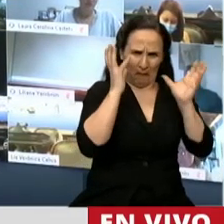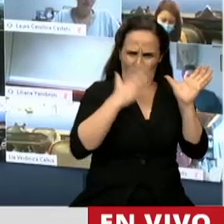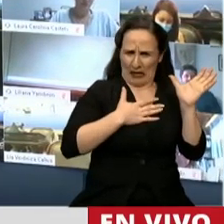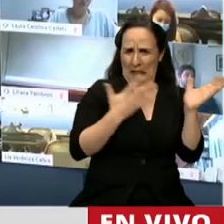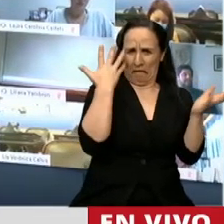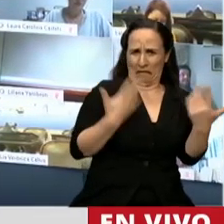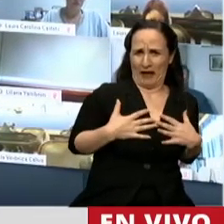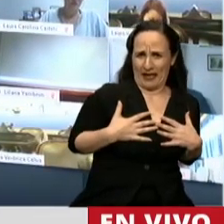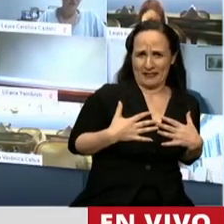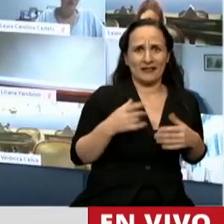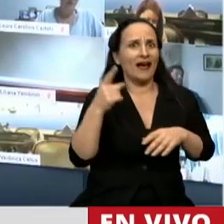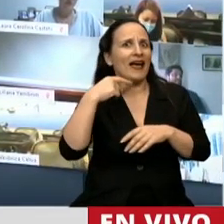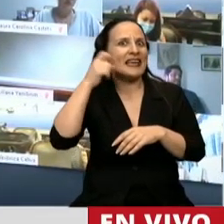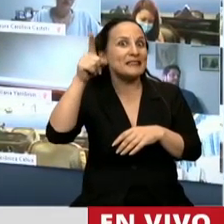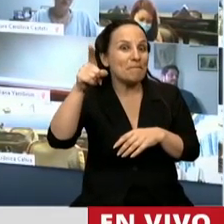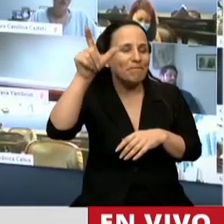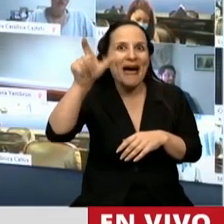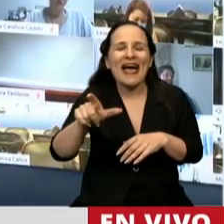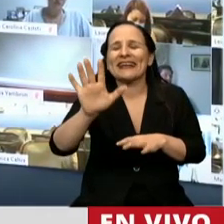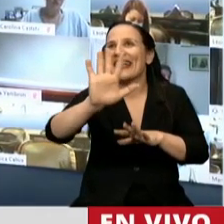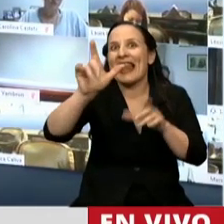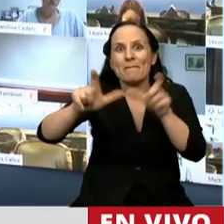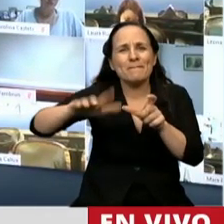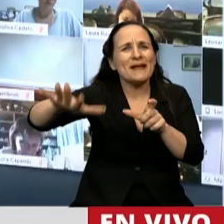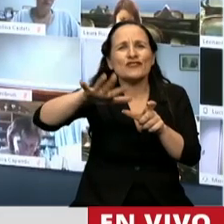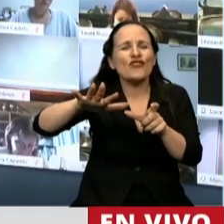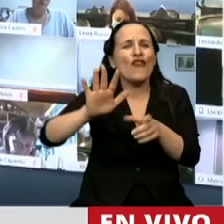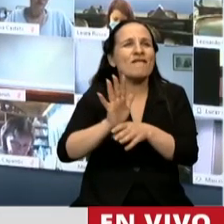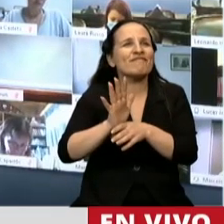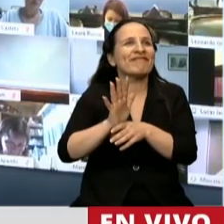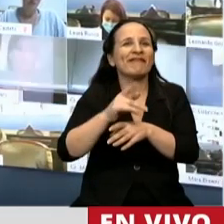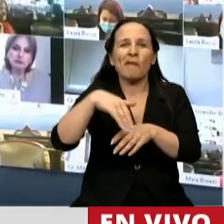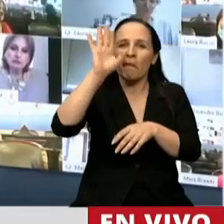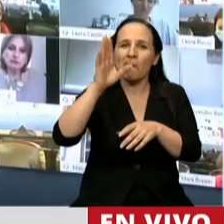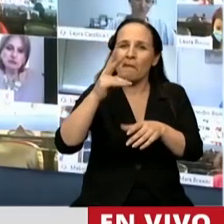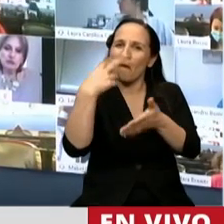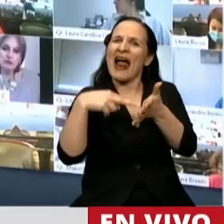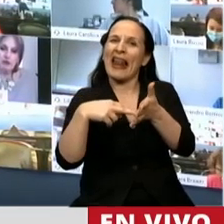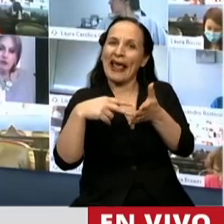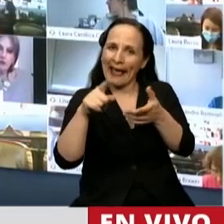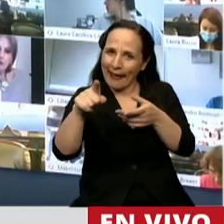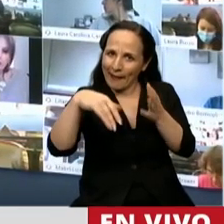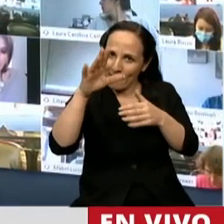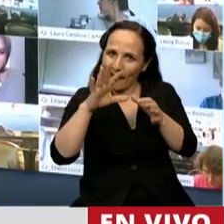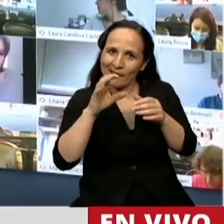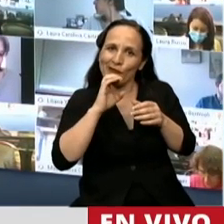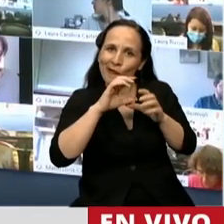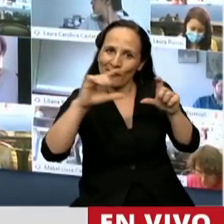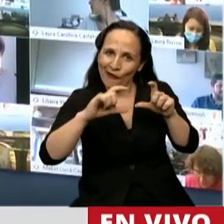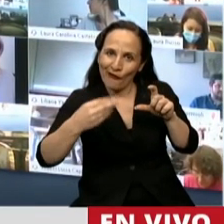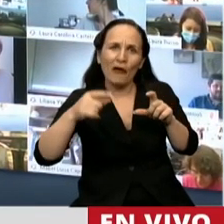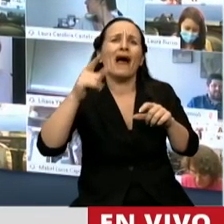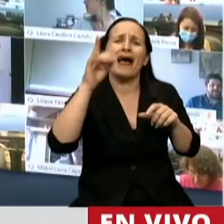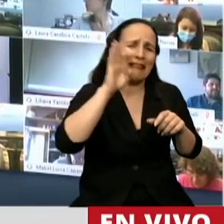En España es quizás la tira cómica más leída. Llegó a Estados